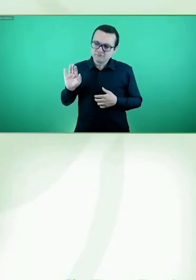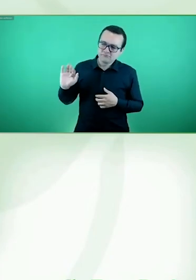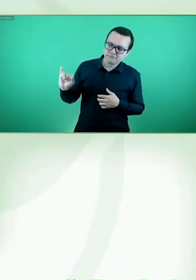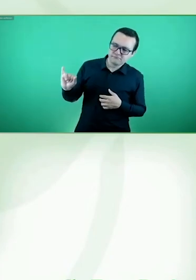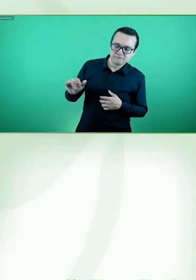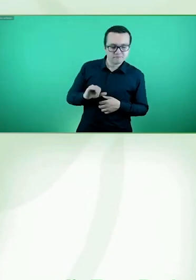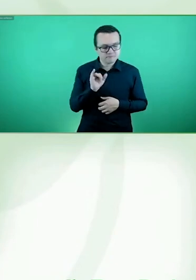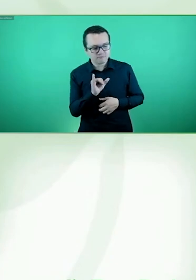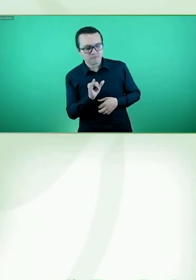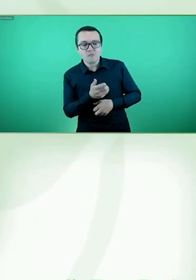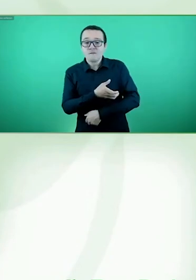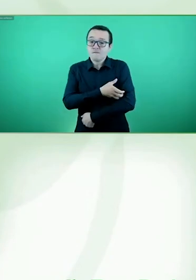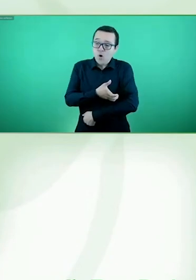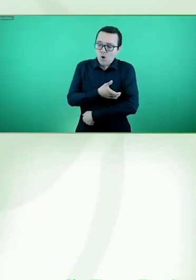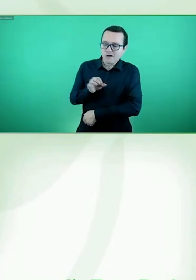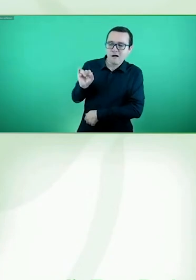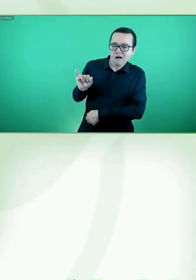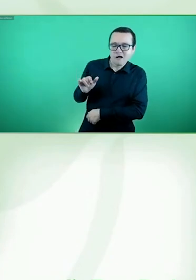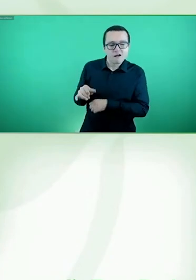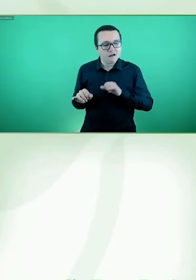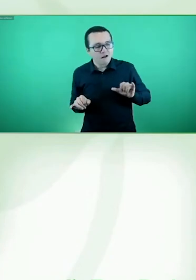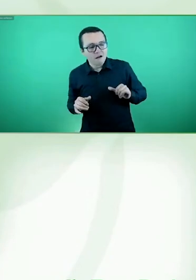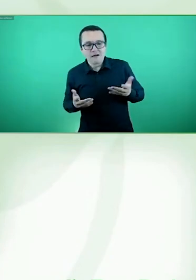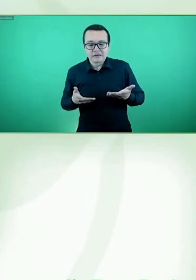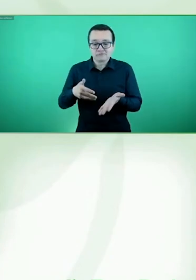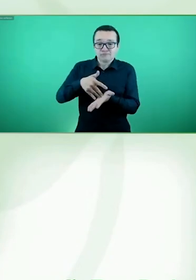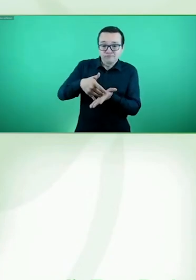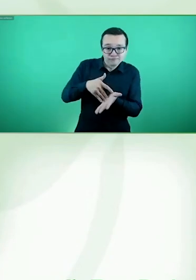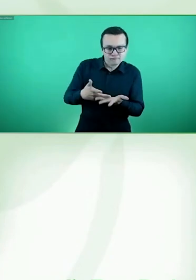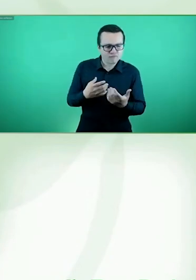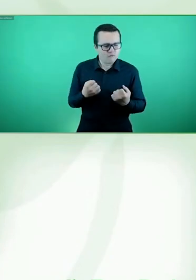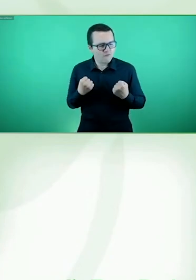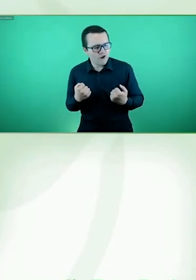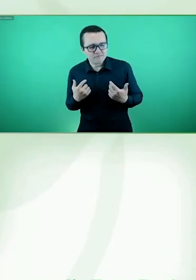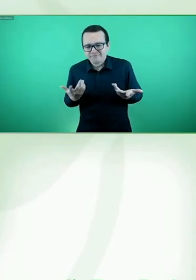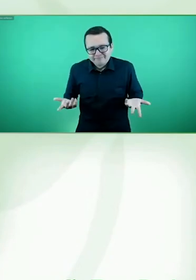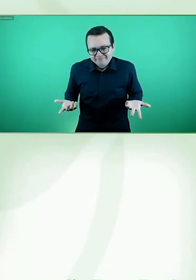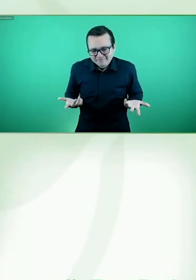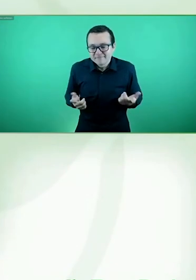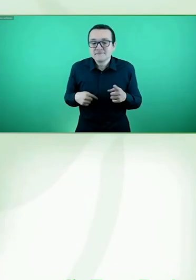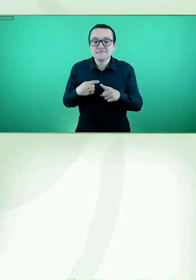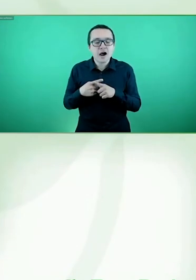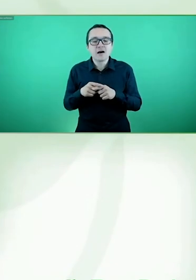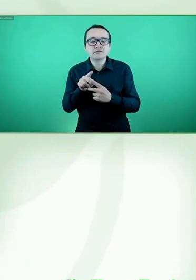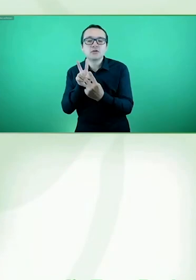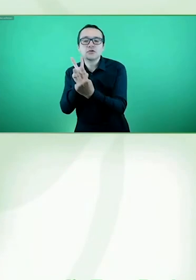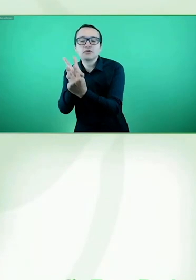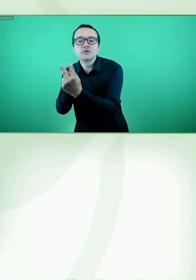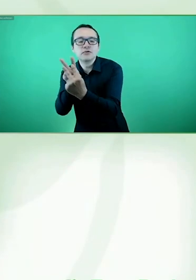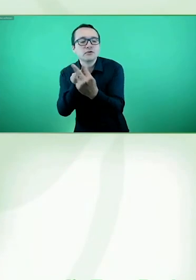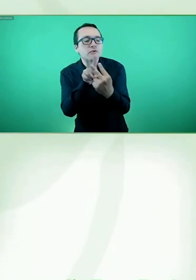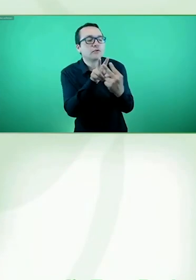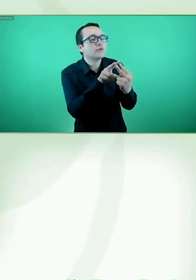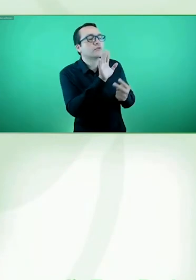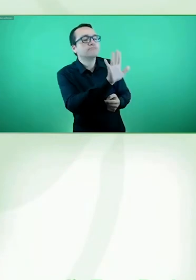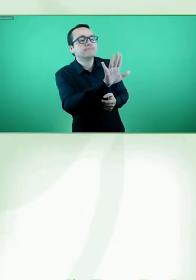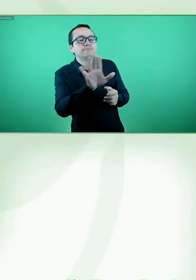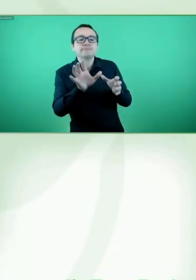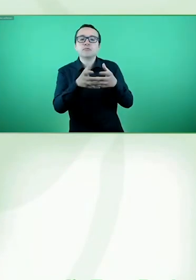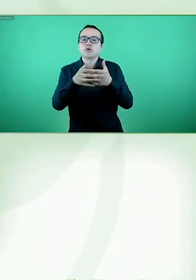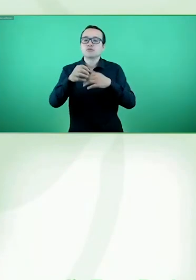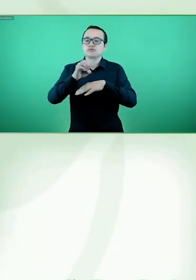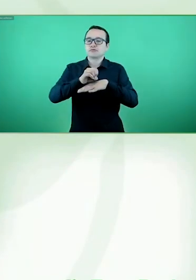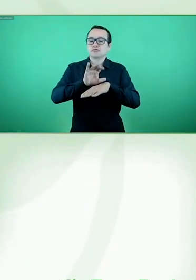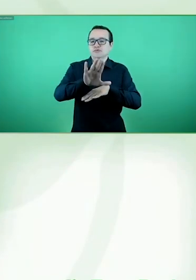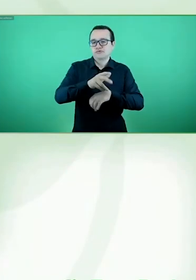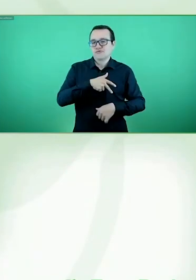aún, conociendo más en detalle a las organizaciones de la sociedad civil, de la comunidad hispanoparlante. Sin el apoyo